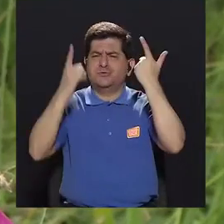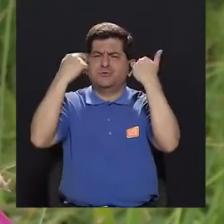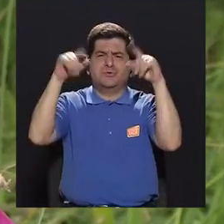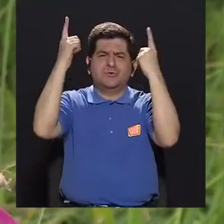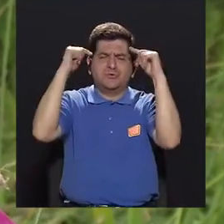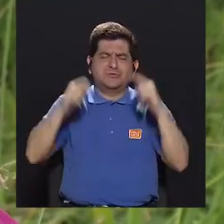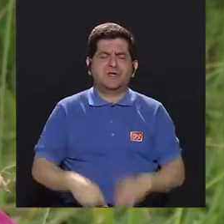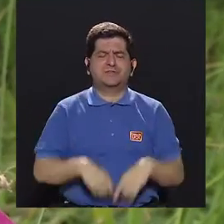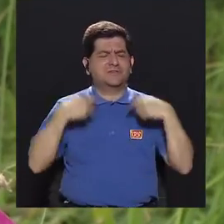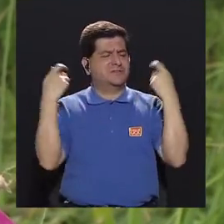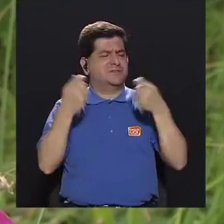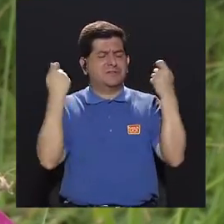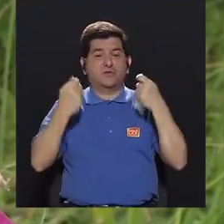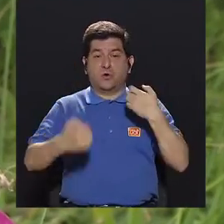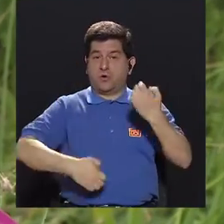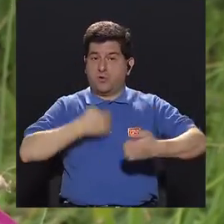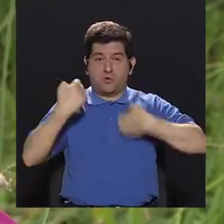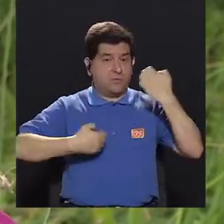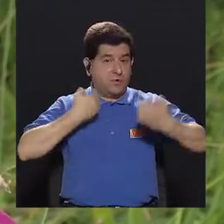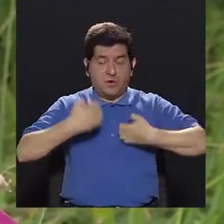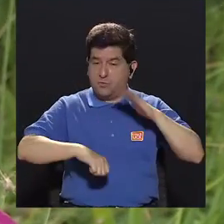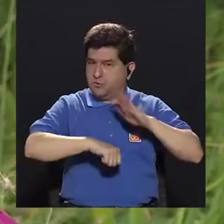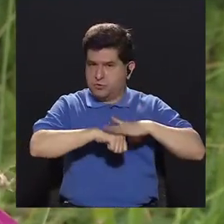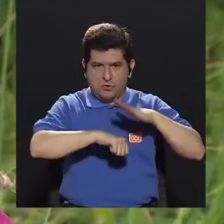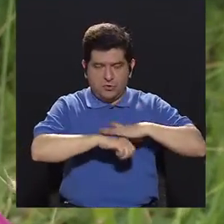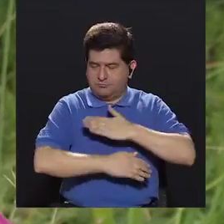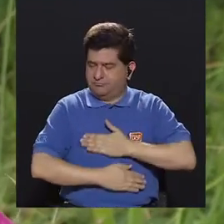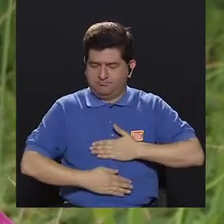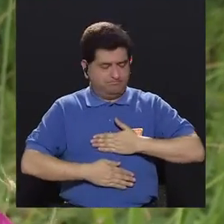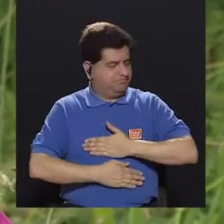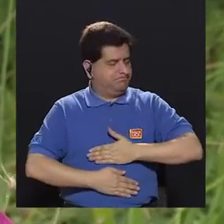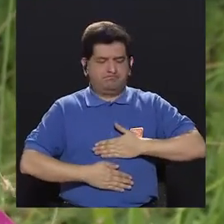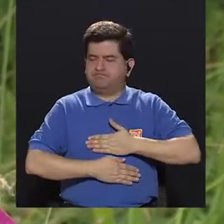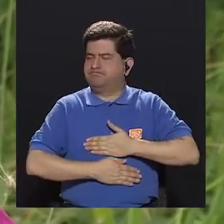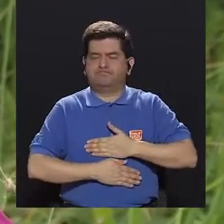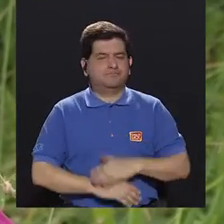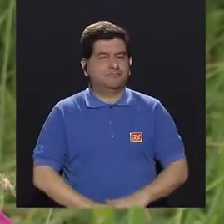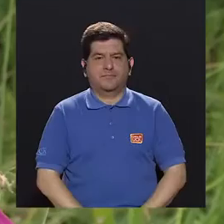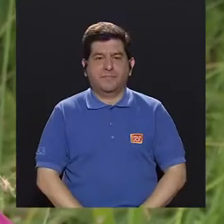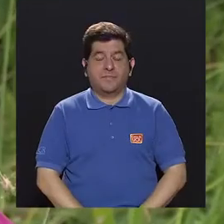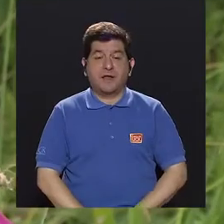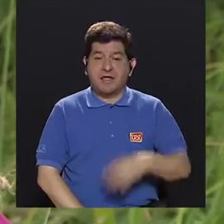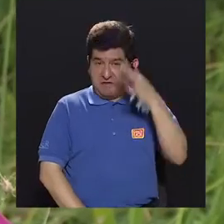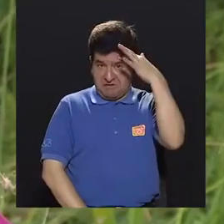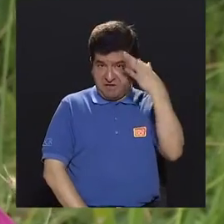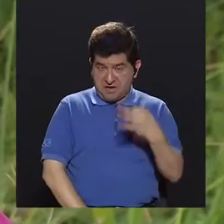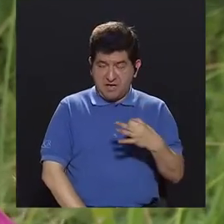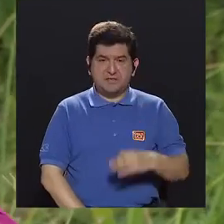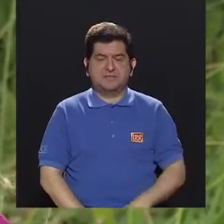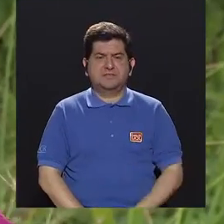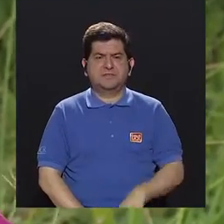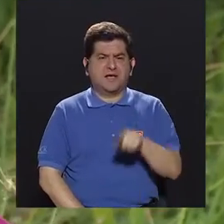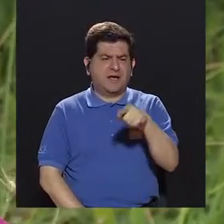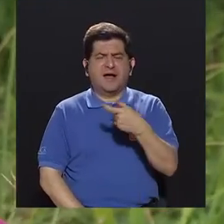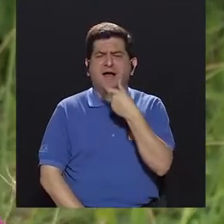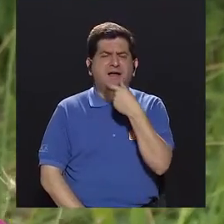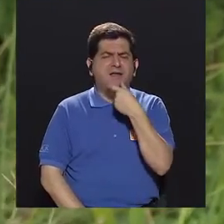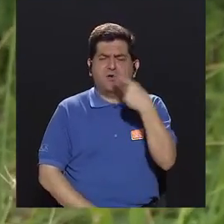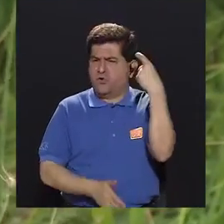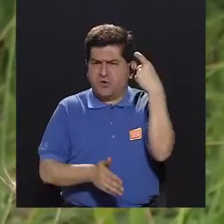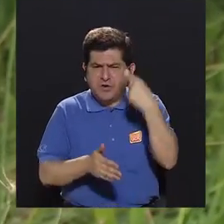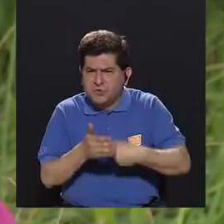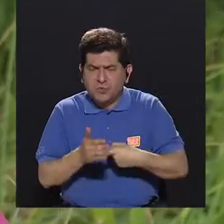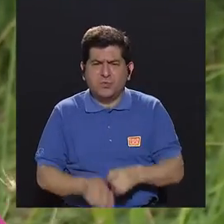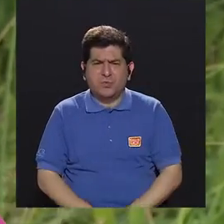logros porque tampoco emocionalmente se nos da el permiso de disfrutar? Incluso hay creencias de no se ría tan duro,